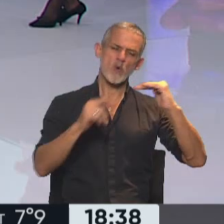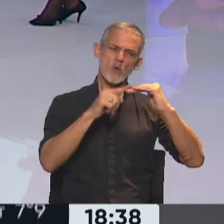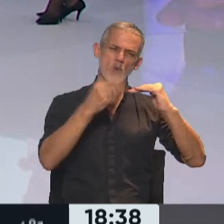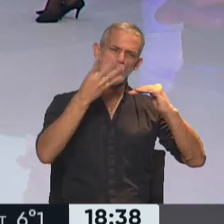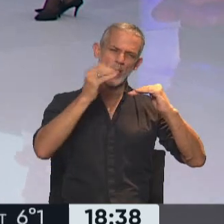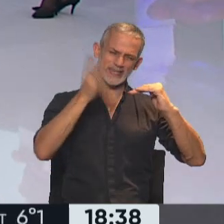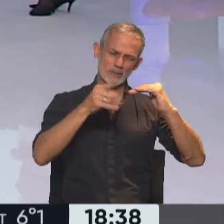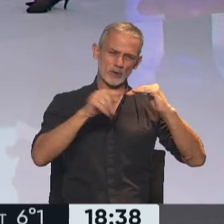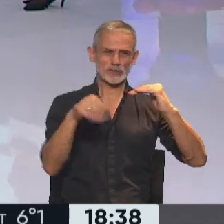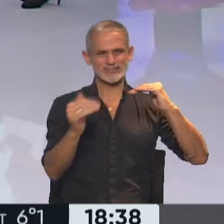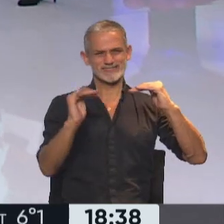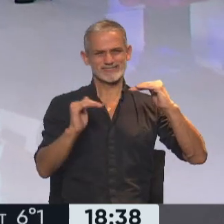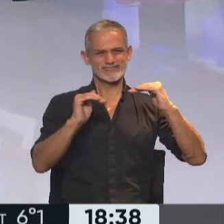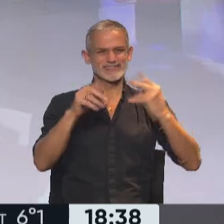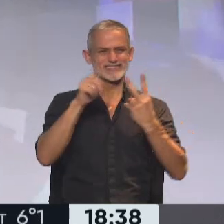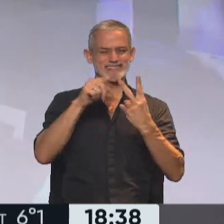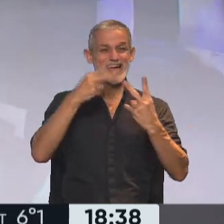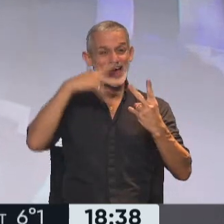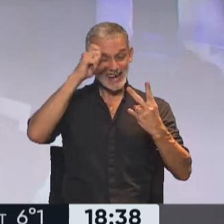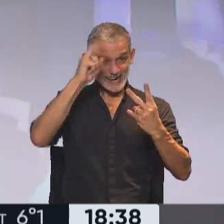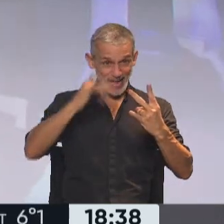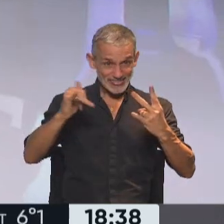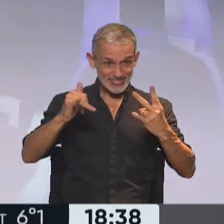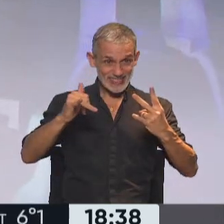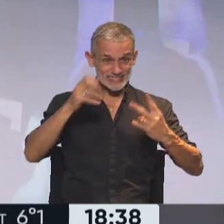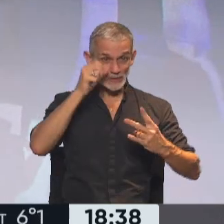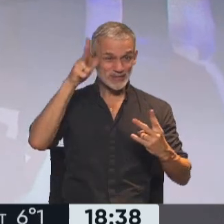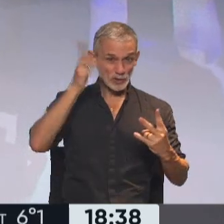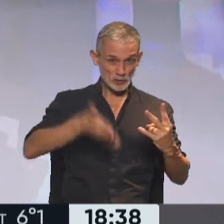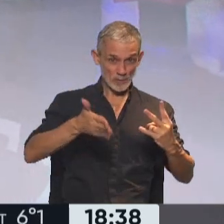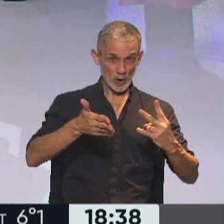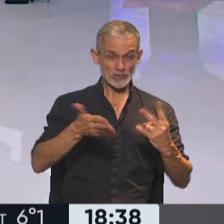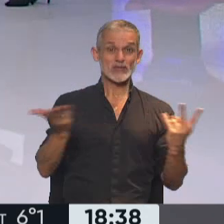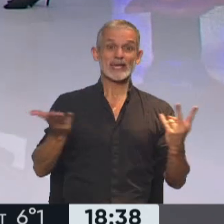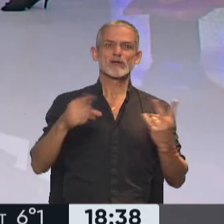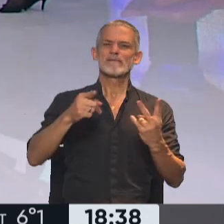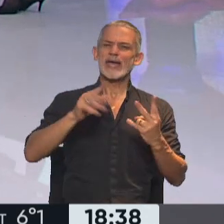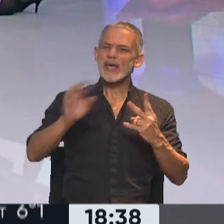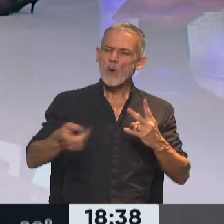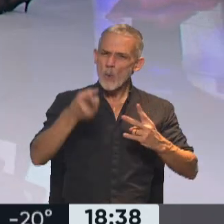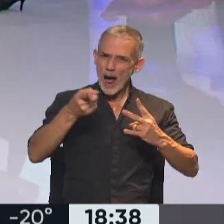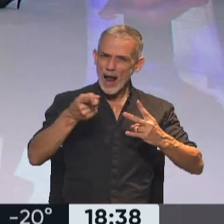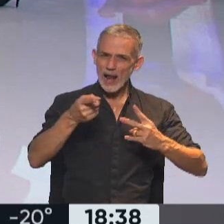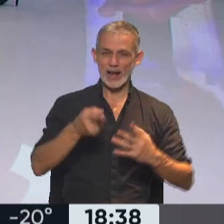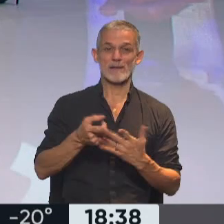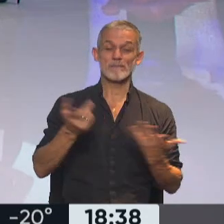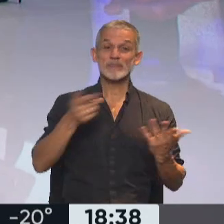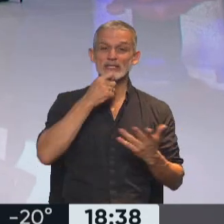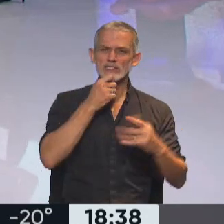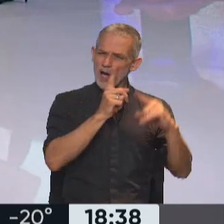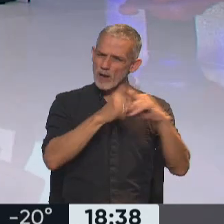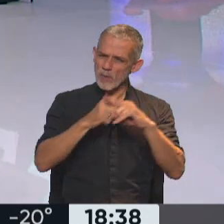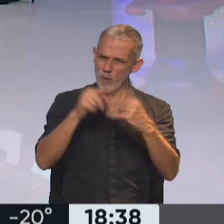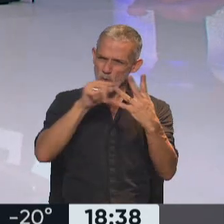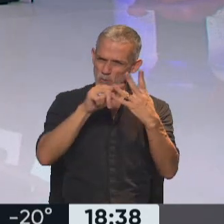Rodolfo Hernández, lo que podemos ver en los números. Sin embargo. Esto, acá ponemos el sin embargo. Sin embargo, si sumamos, o sea,